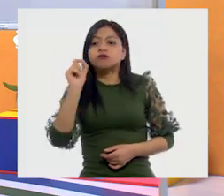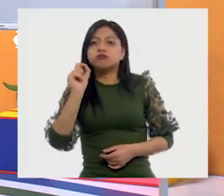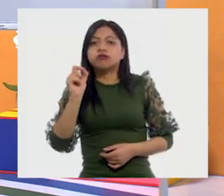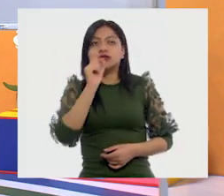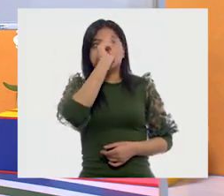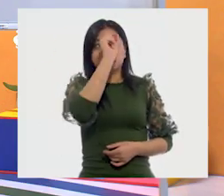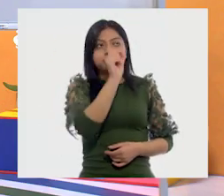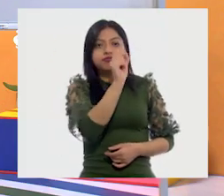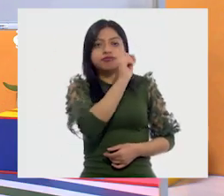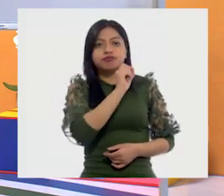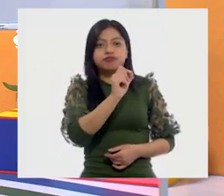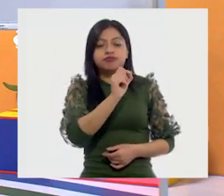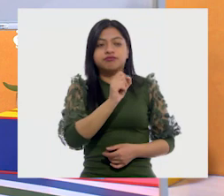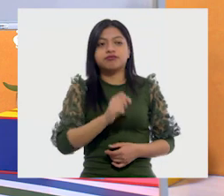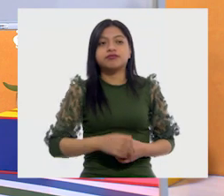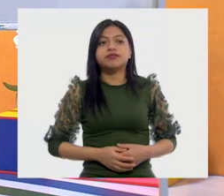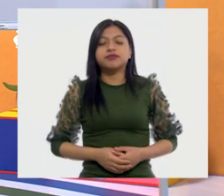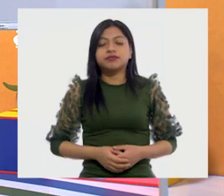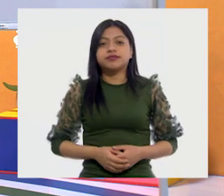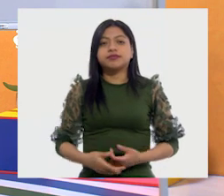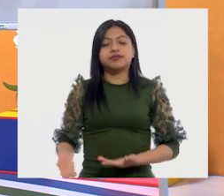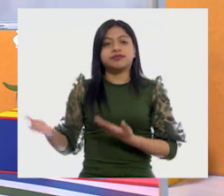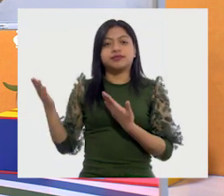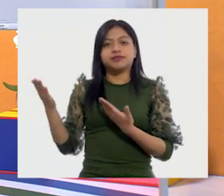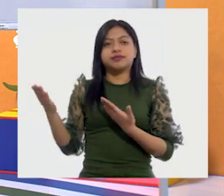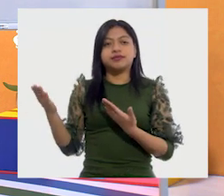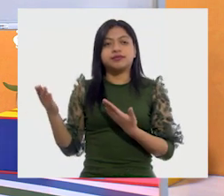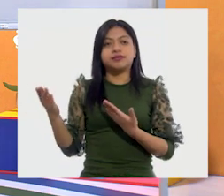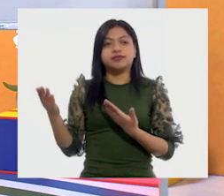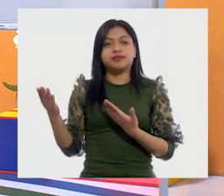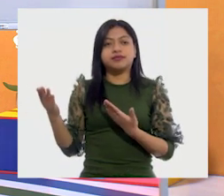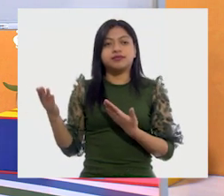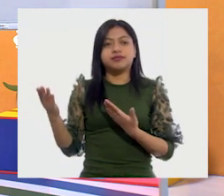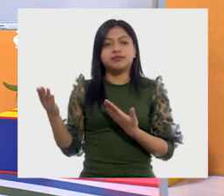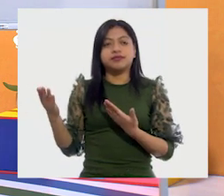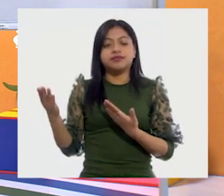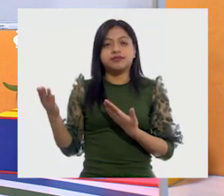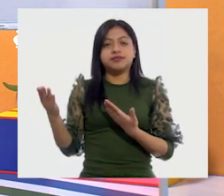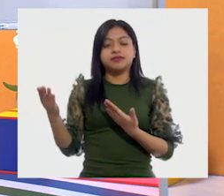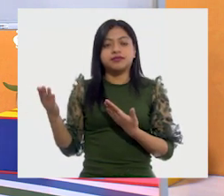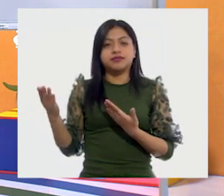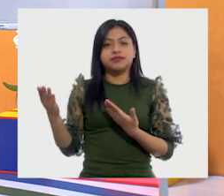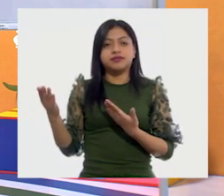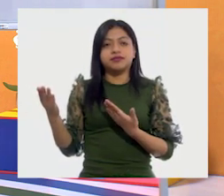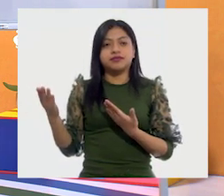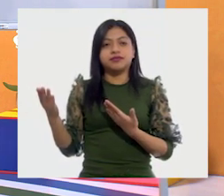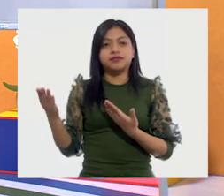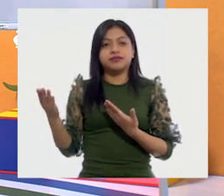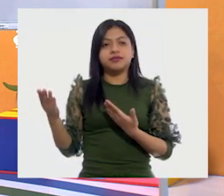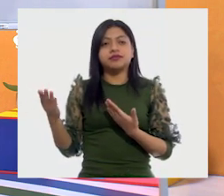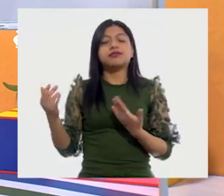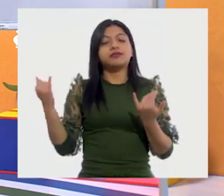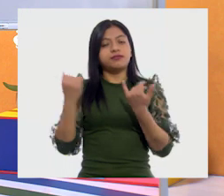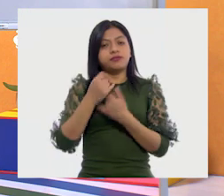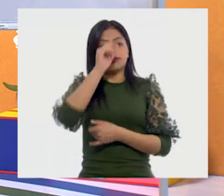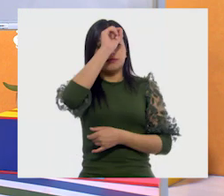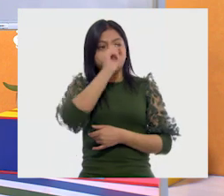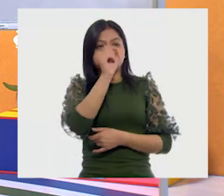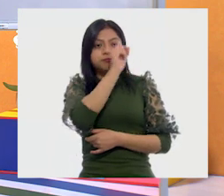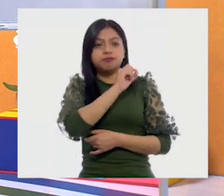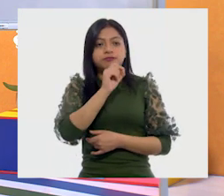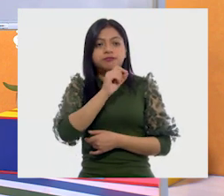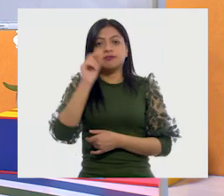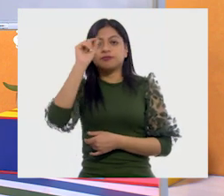interrogación. Se abre aquí, se cierra. Exacto. Y en la parte de abajo, ¿a qué hora? Y